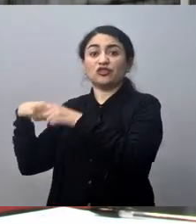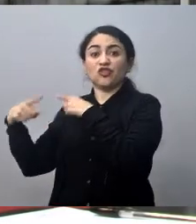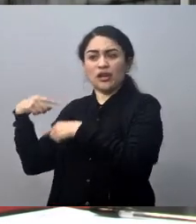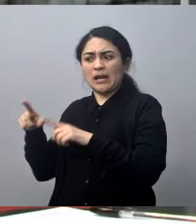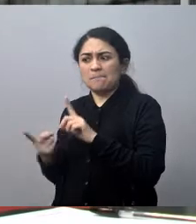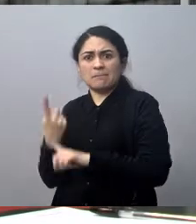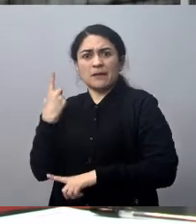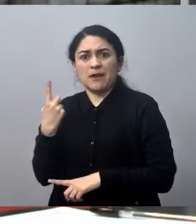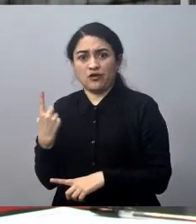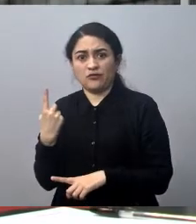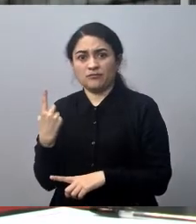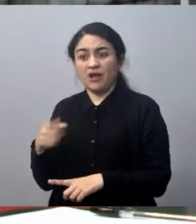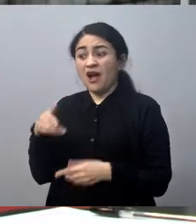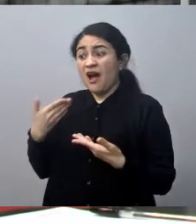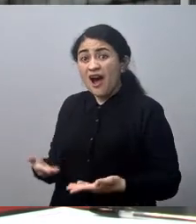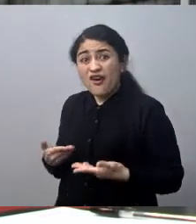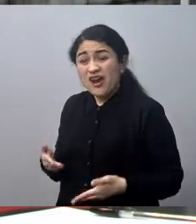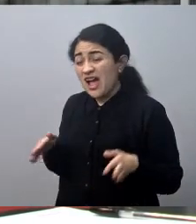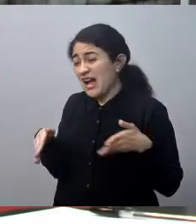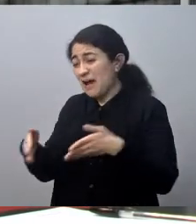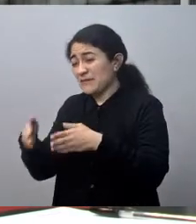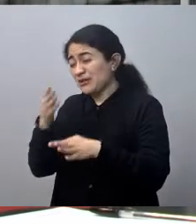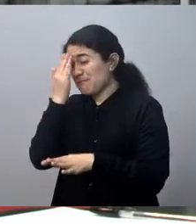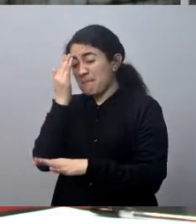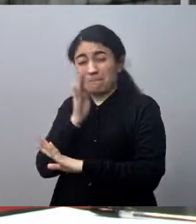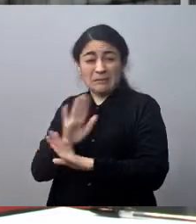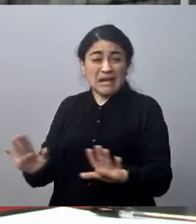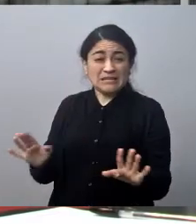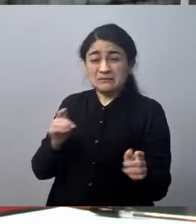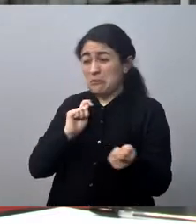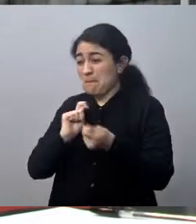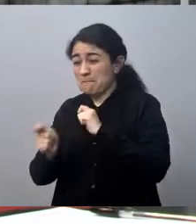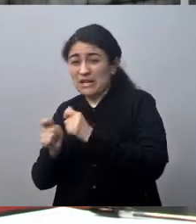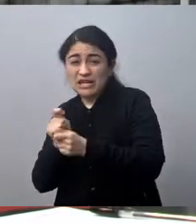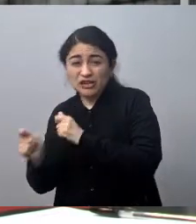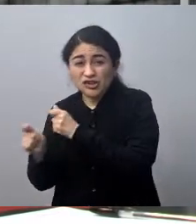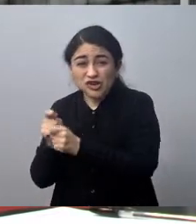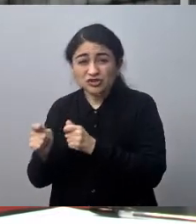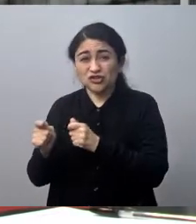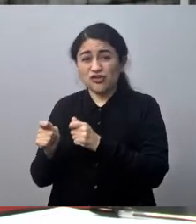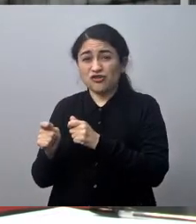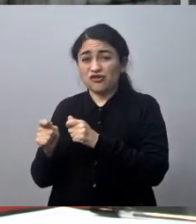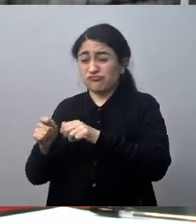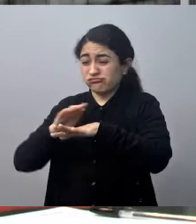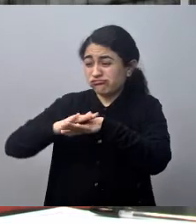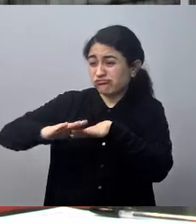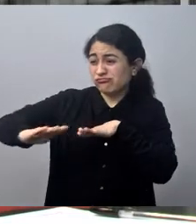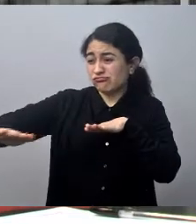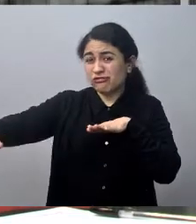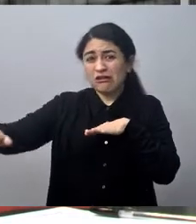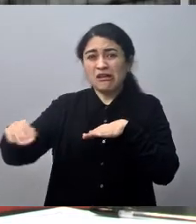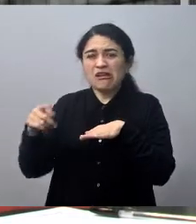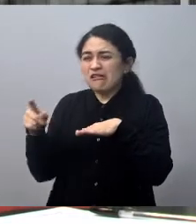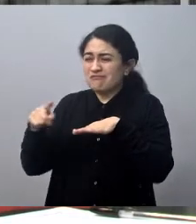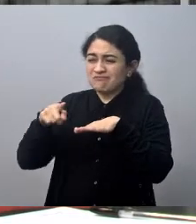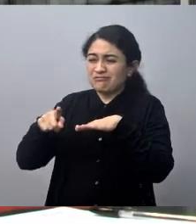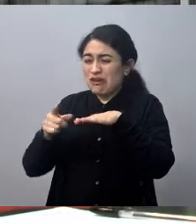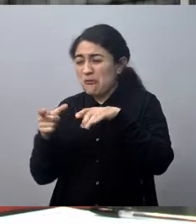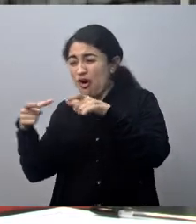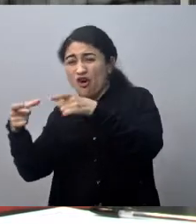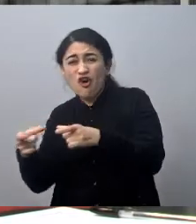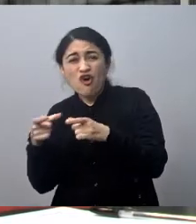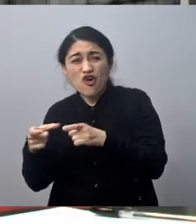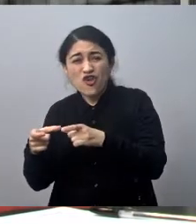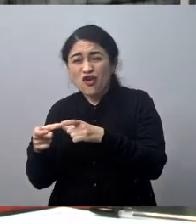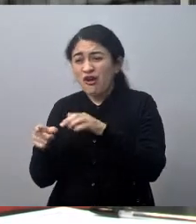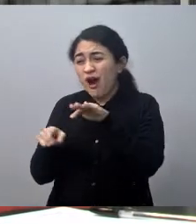es un camino que está en pésimas condiciones, peligroso, la gente que quiere disfrutar de algo está cayendo a los